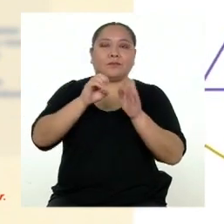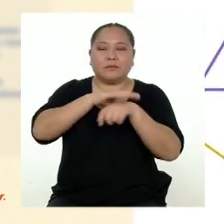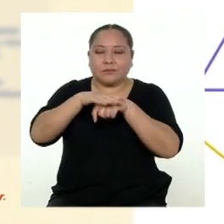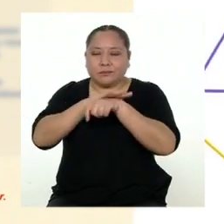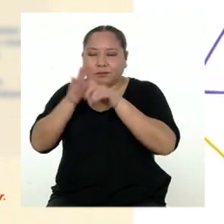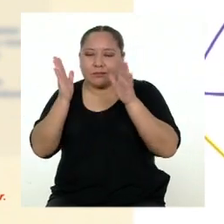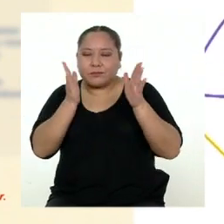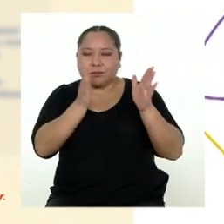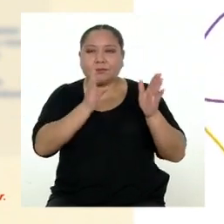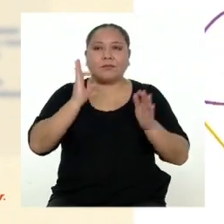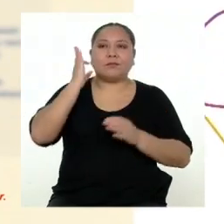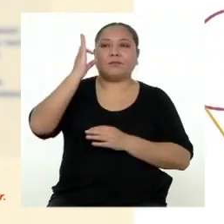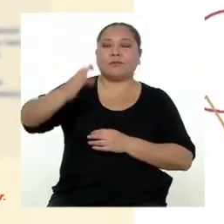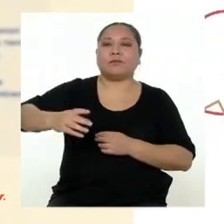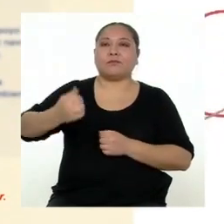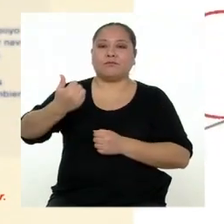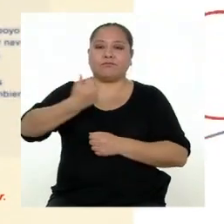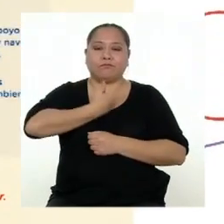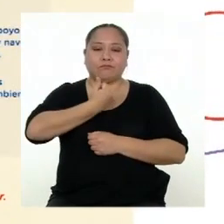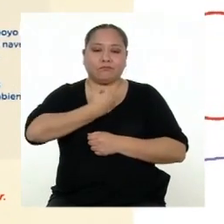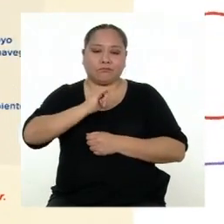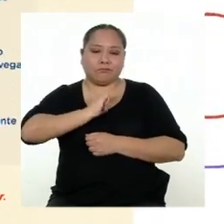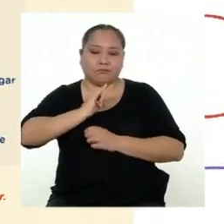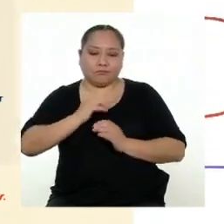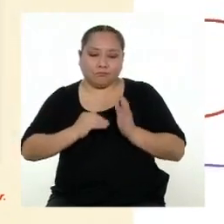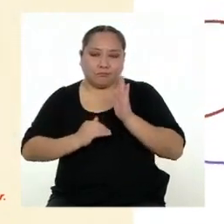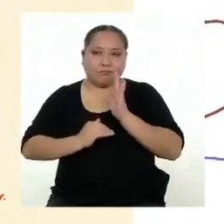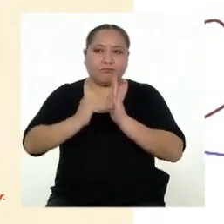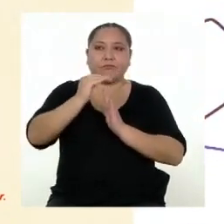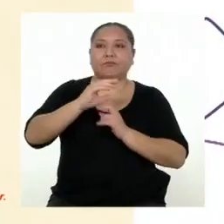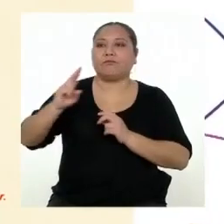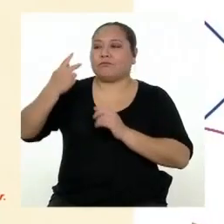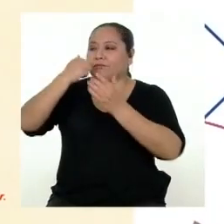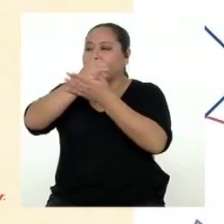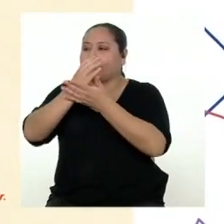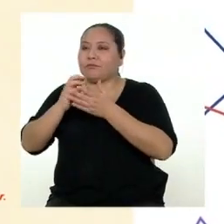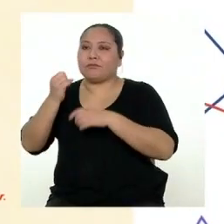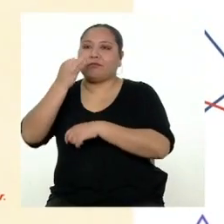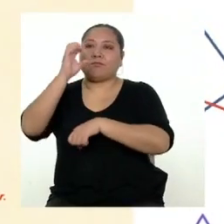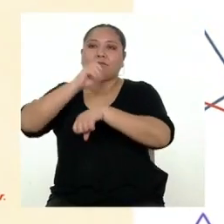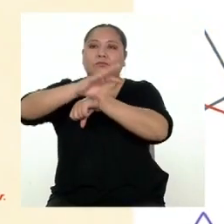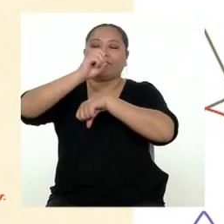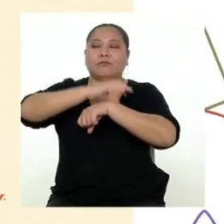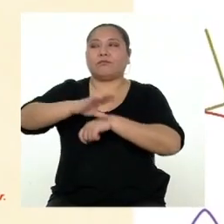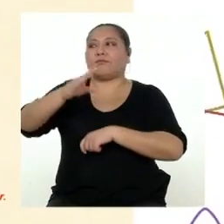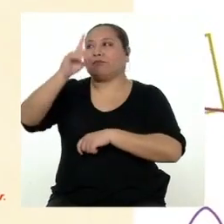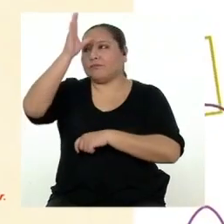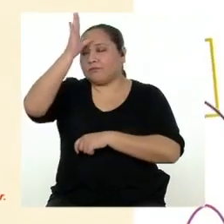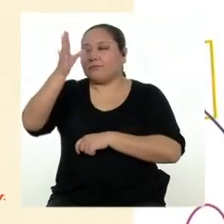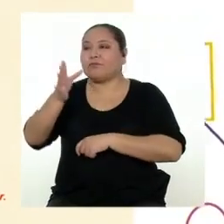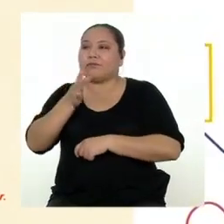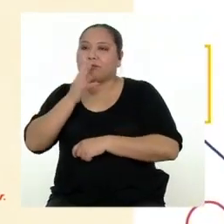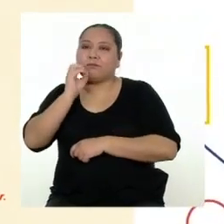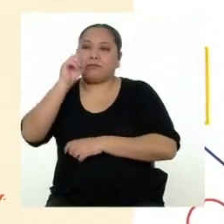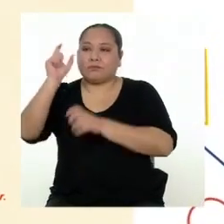futuro y desarrollar su propia identidad. Mientras que en el segundo bloque son algunas recomendaciones que padres, madres o cuidadores pueden seguir